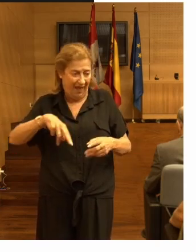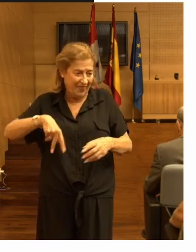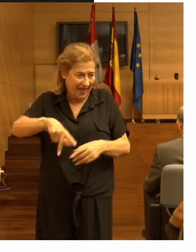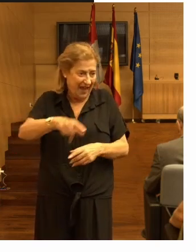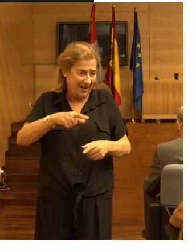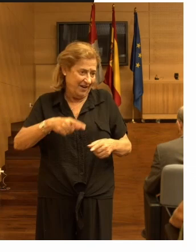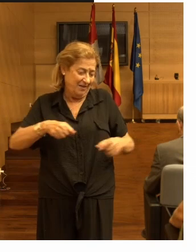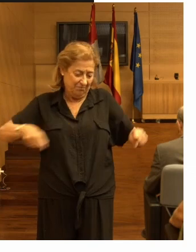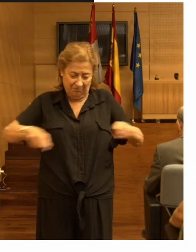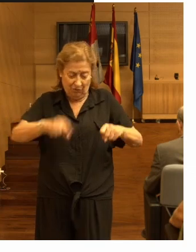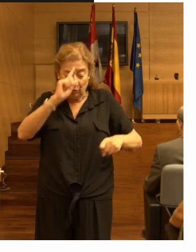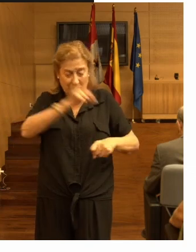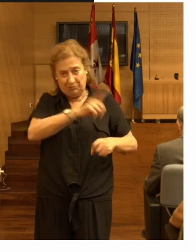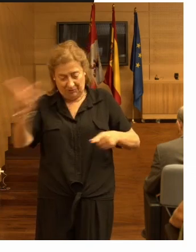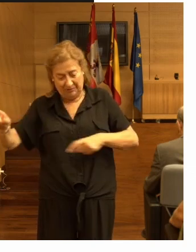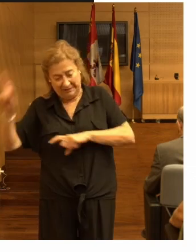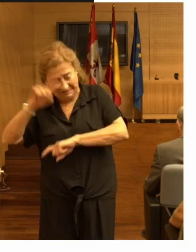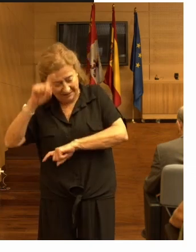aparatos